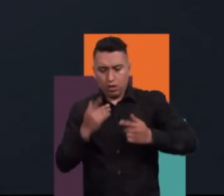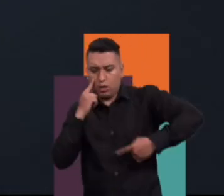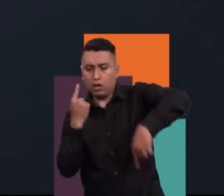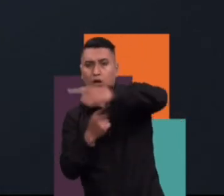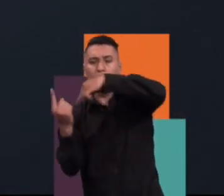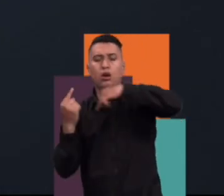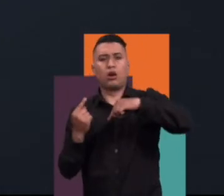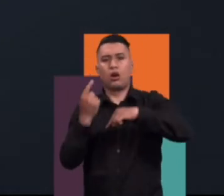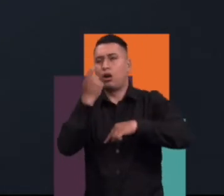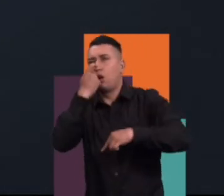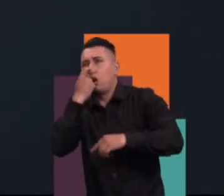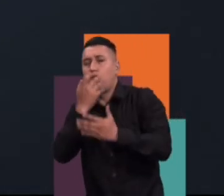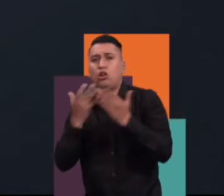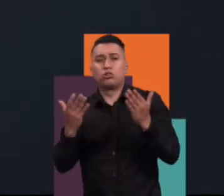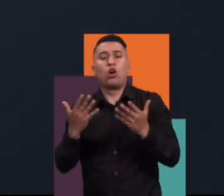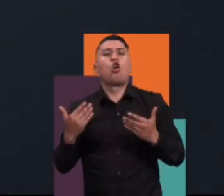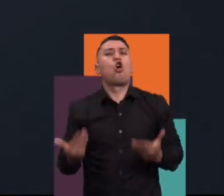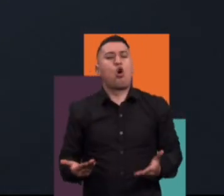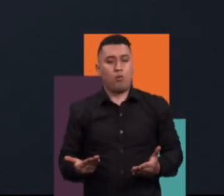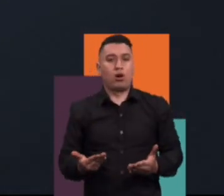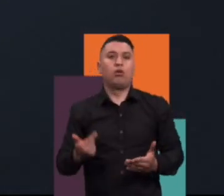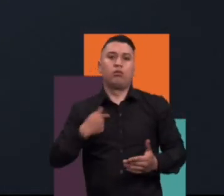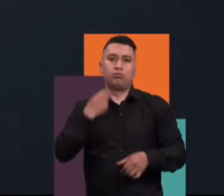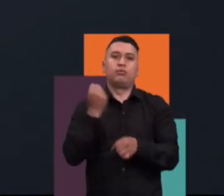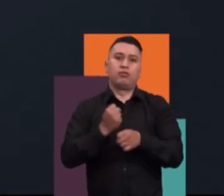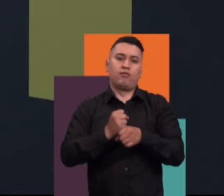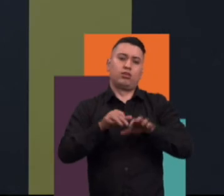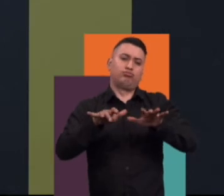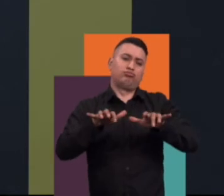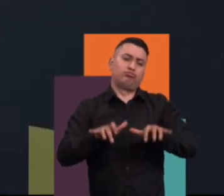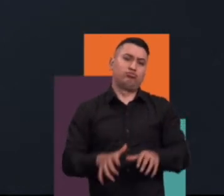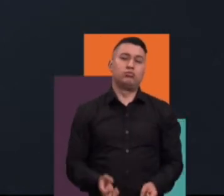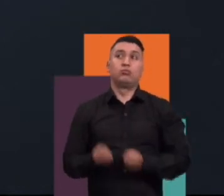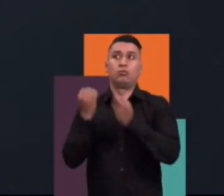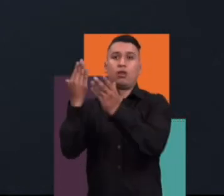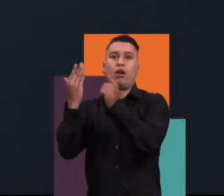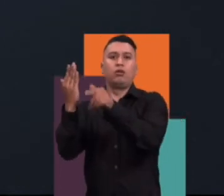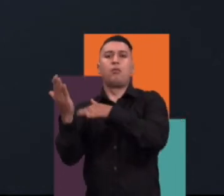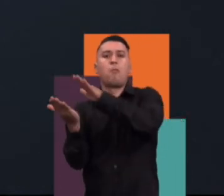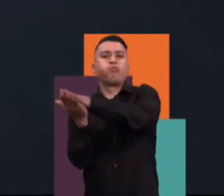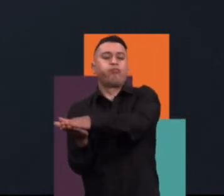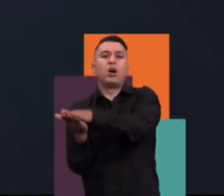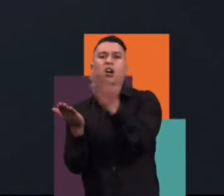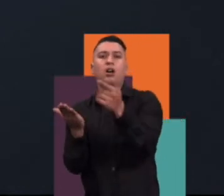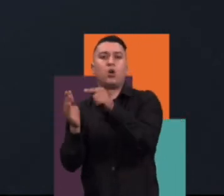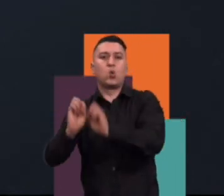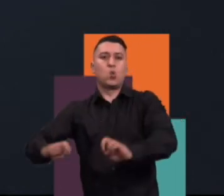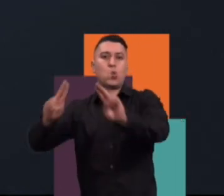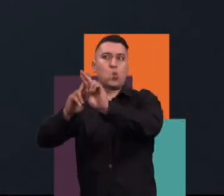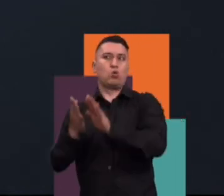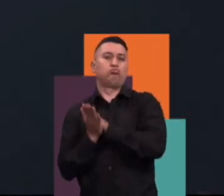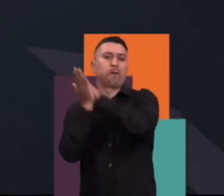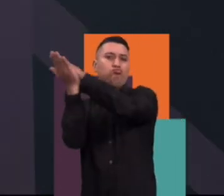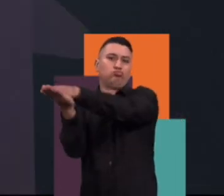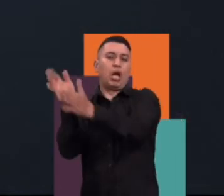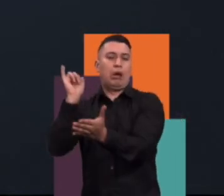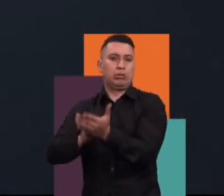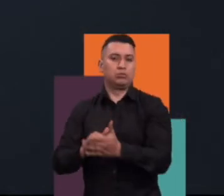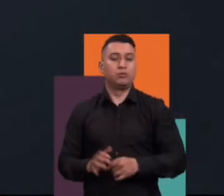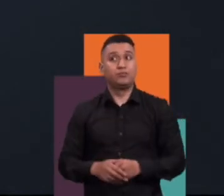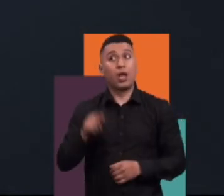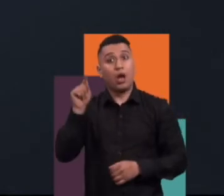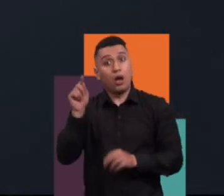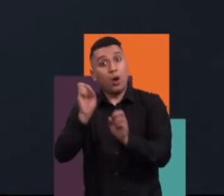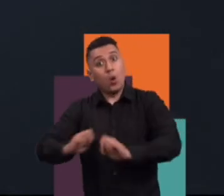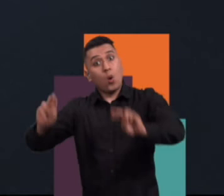¿cómo será ese escenario? Y creo que es la primera vez en que hay una confluencia de las